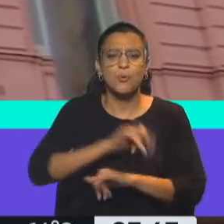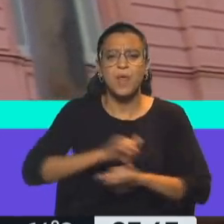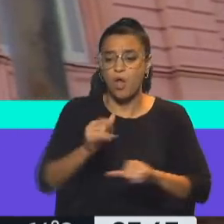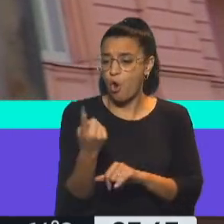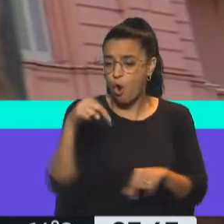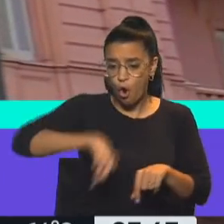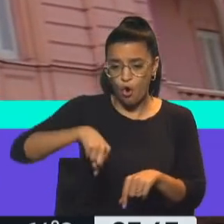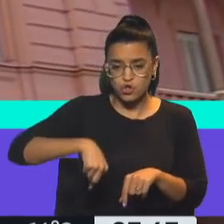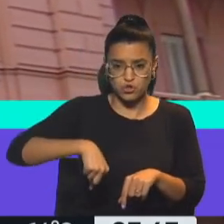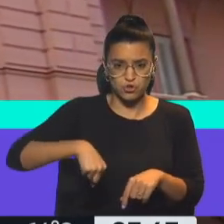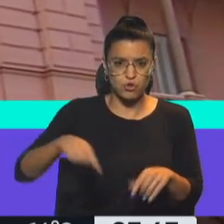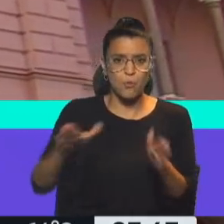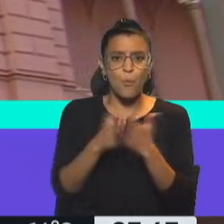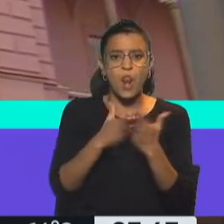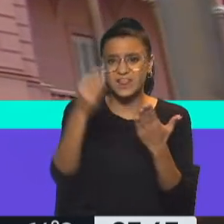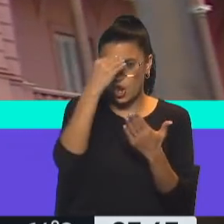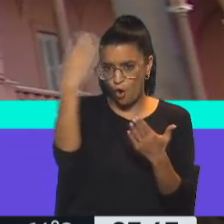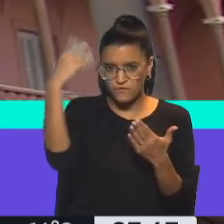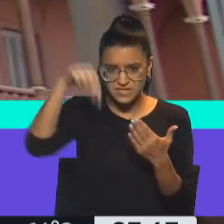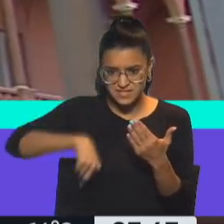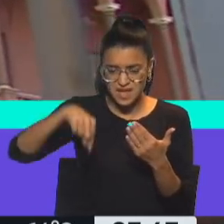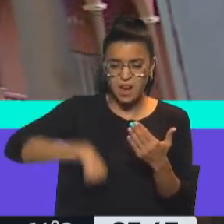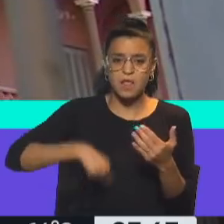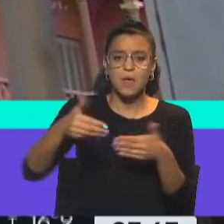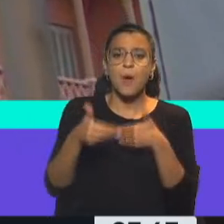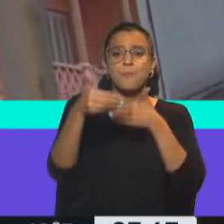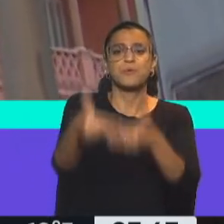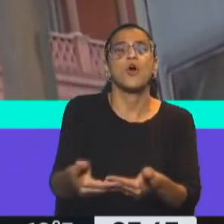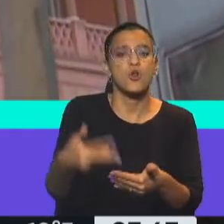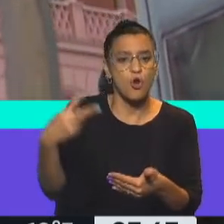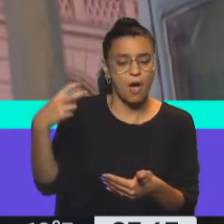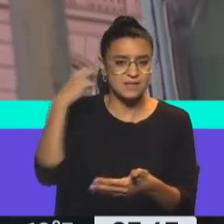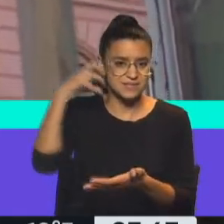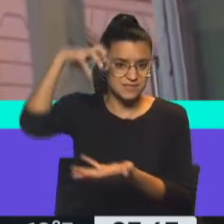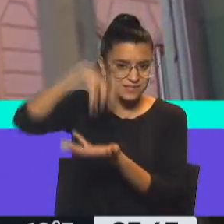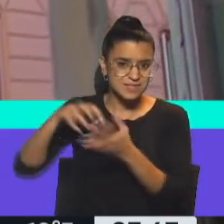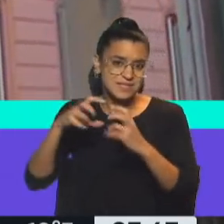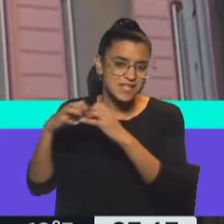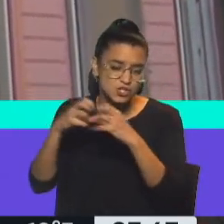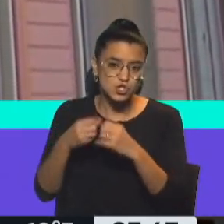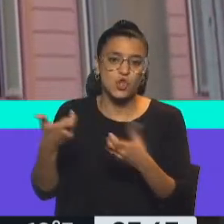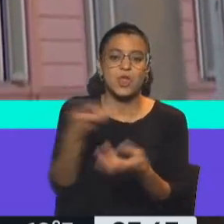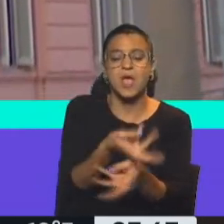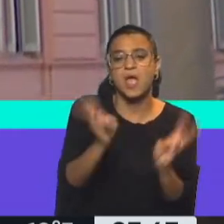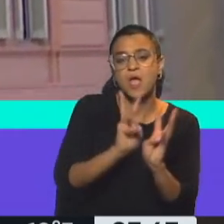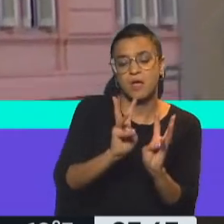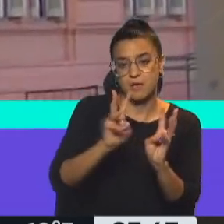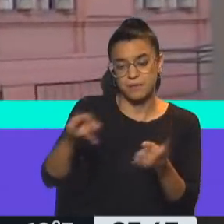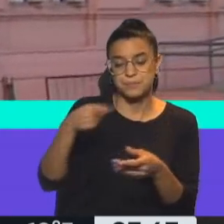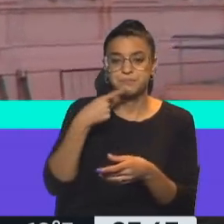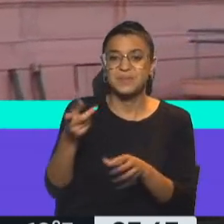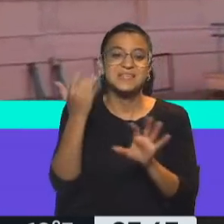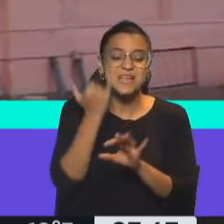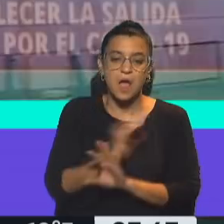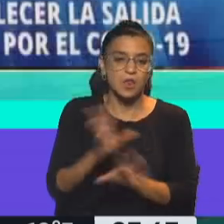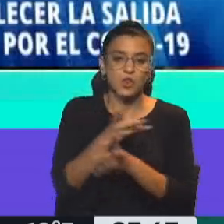hoy en el Boletín Oficial de la prórroga de las sesiones ordinarias del Congreso de la Nación. Ya no